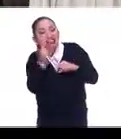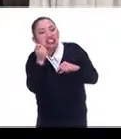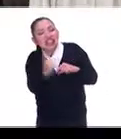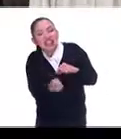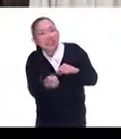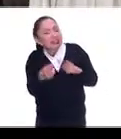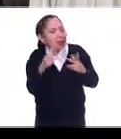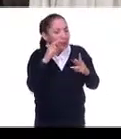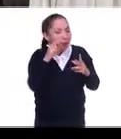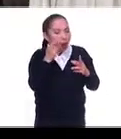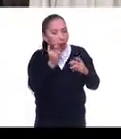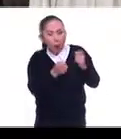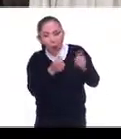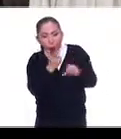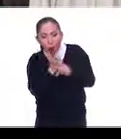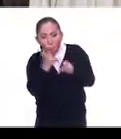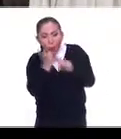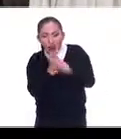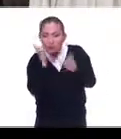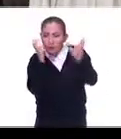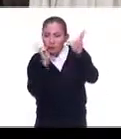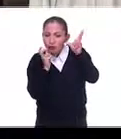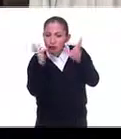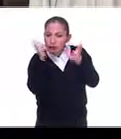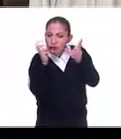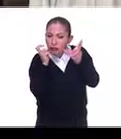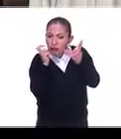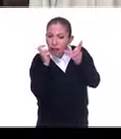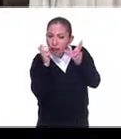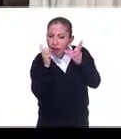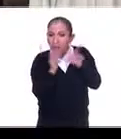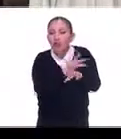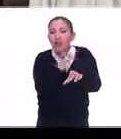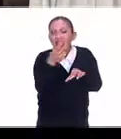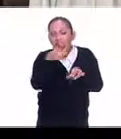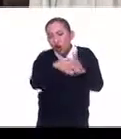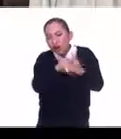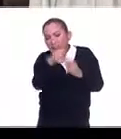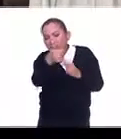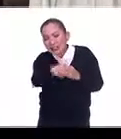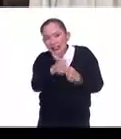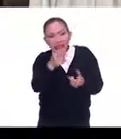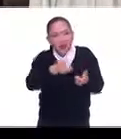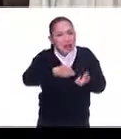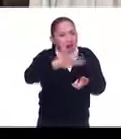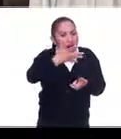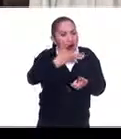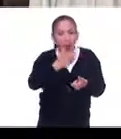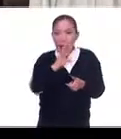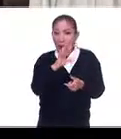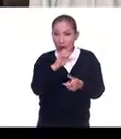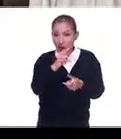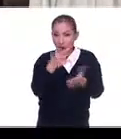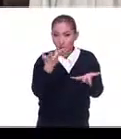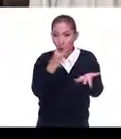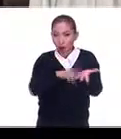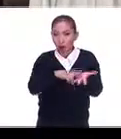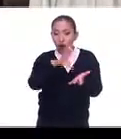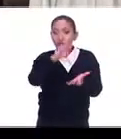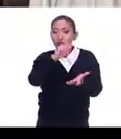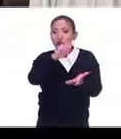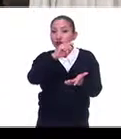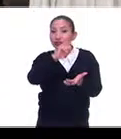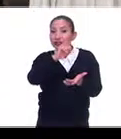aprender a mirar, escuchar, porque las cosas son costosas y no caras para